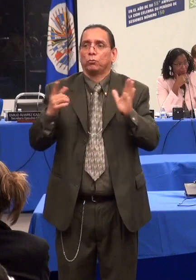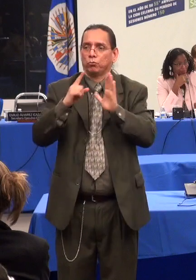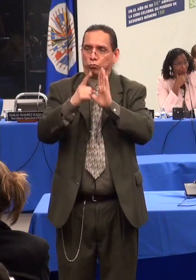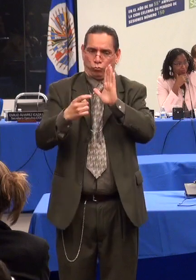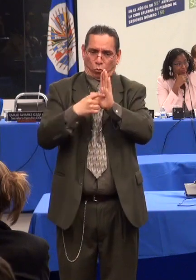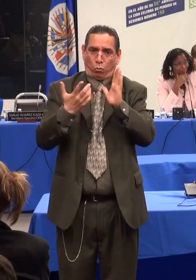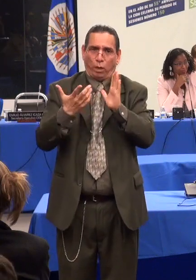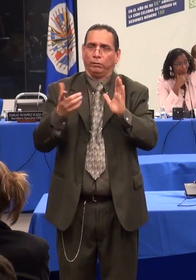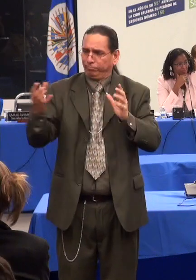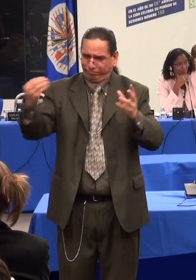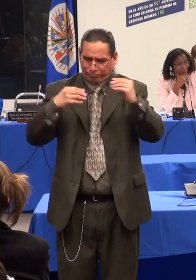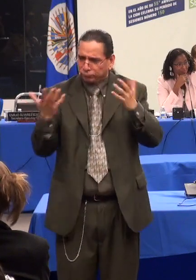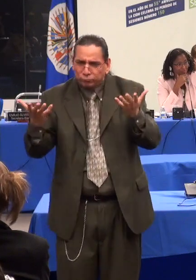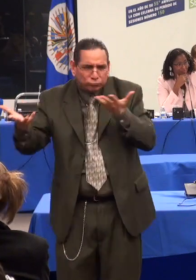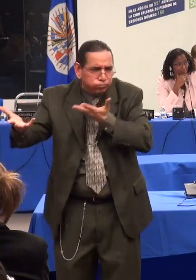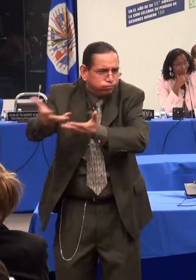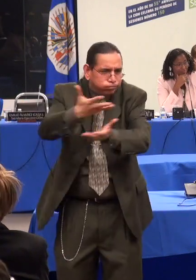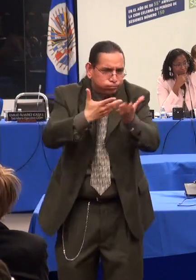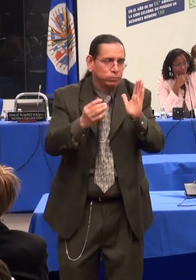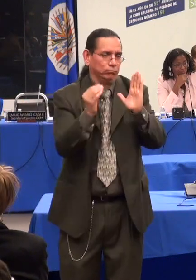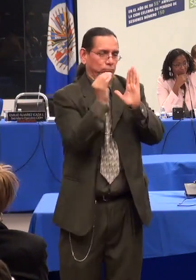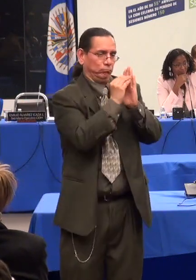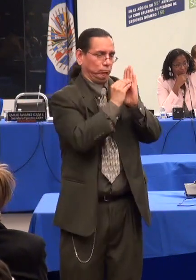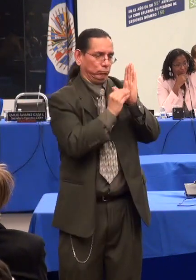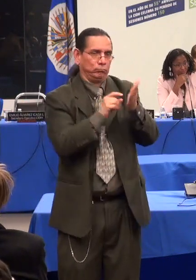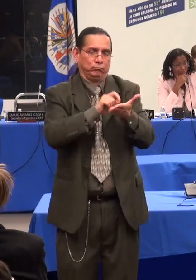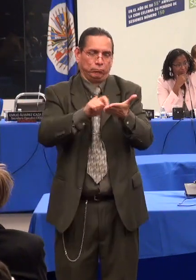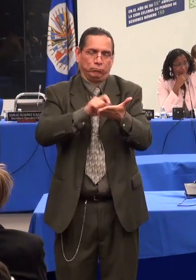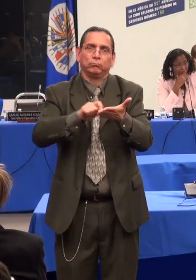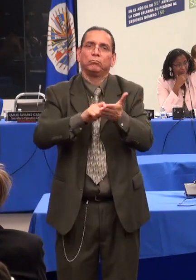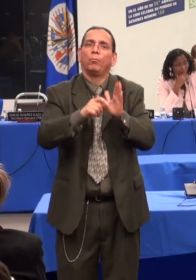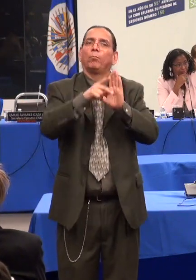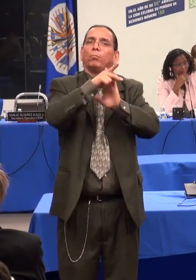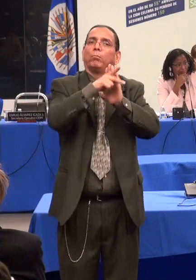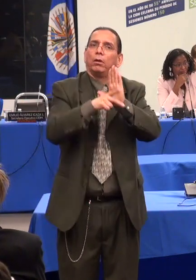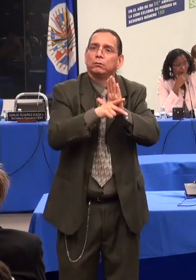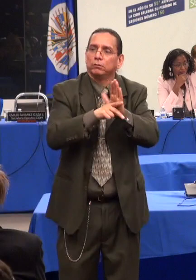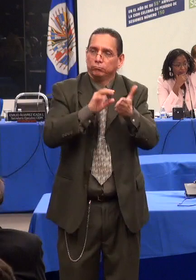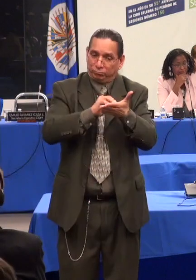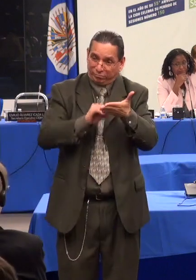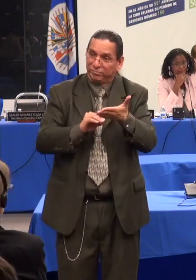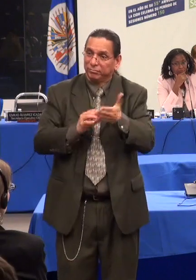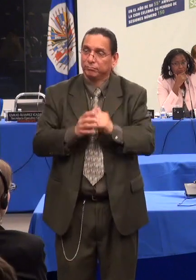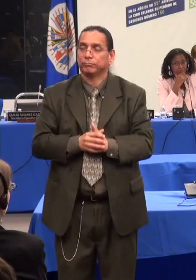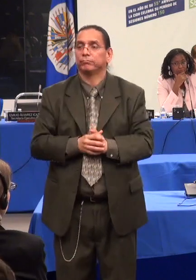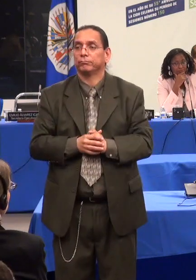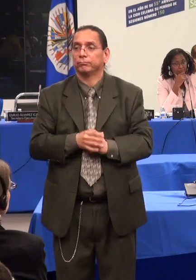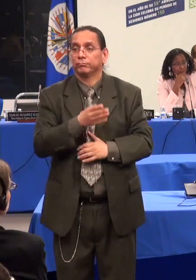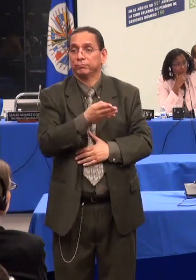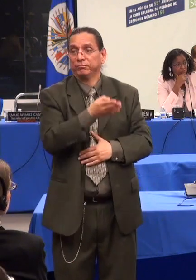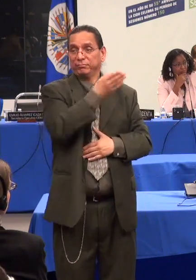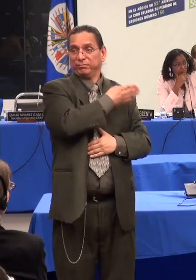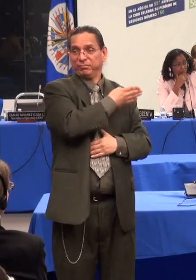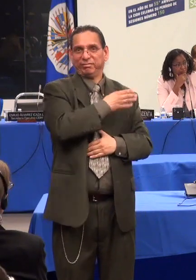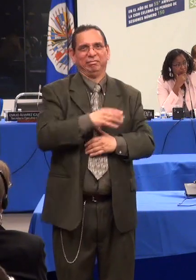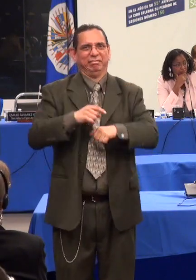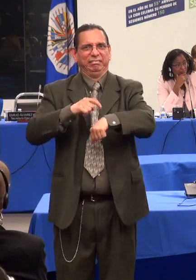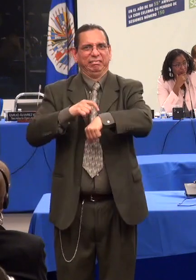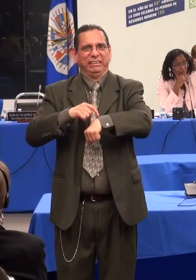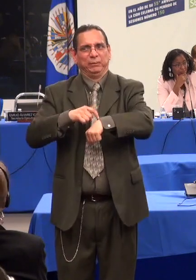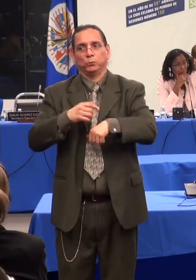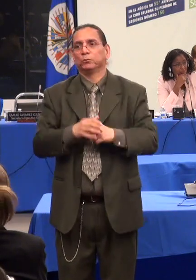Presidente, 30 segundos para referirme al tema de la interdicción, por supuesto, por supuesto que de su